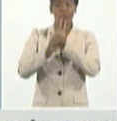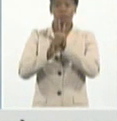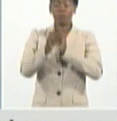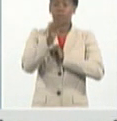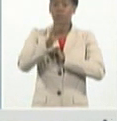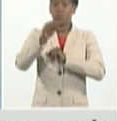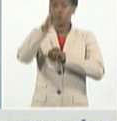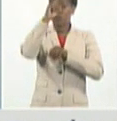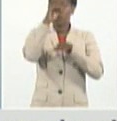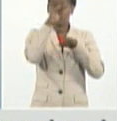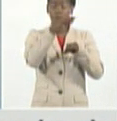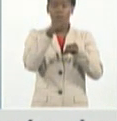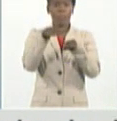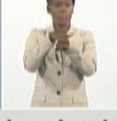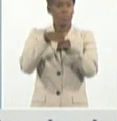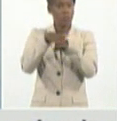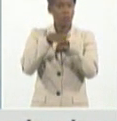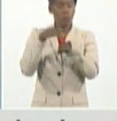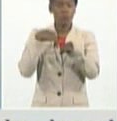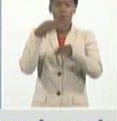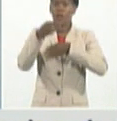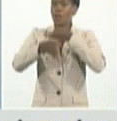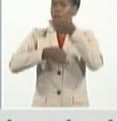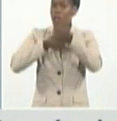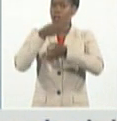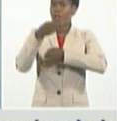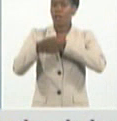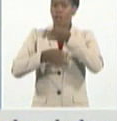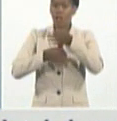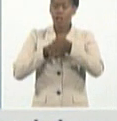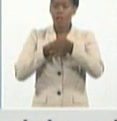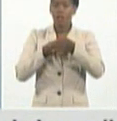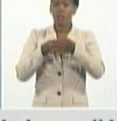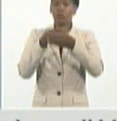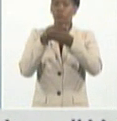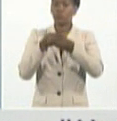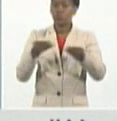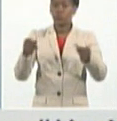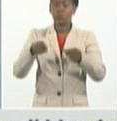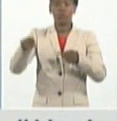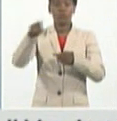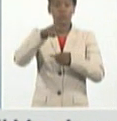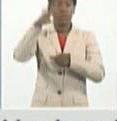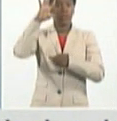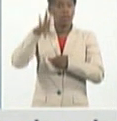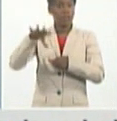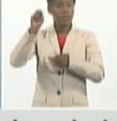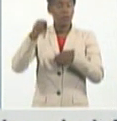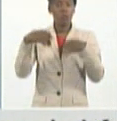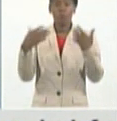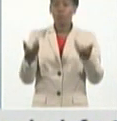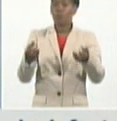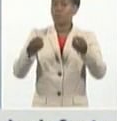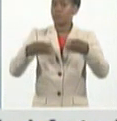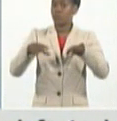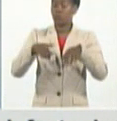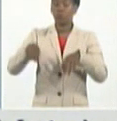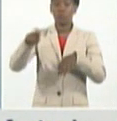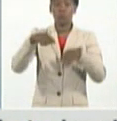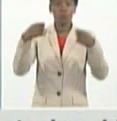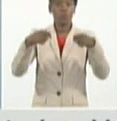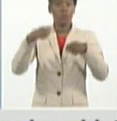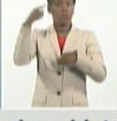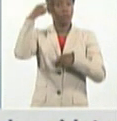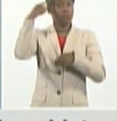perdonan, yo voy sensibilizando con estos elementos para que nos llamemos a cordura,